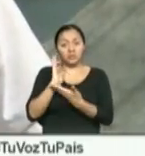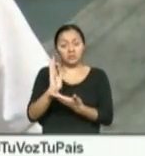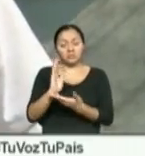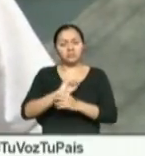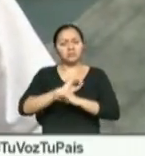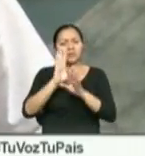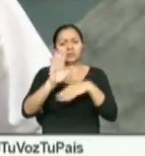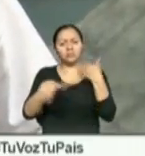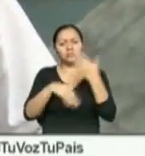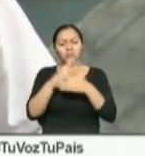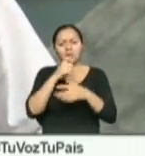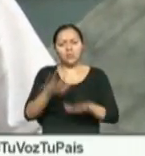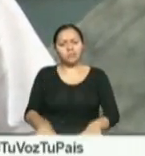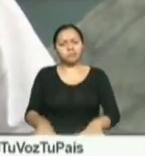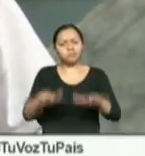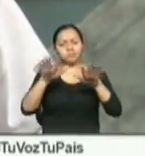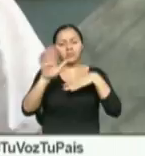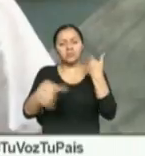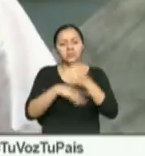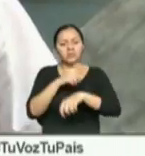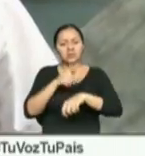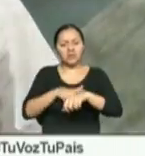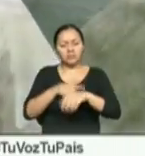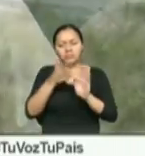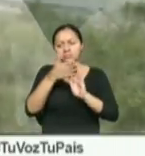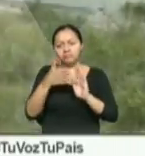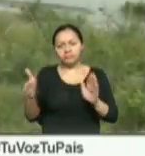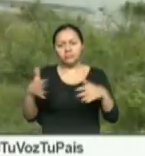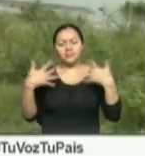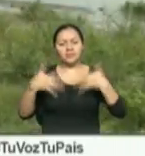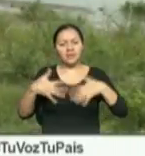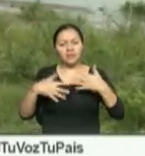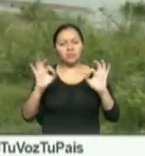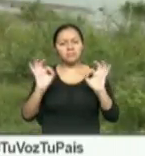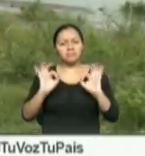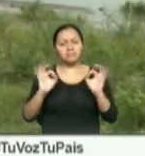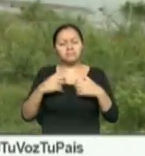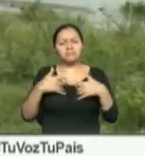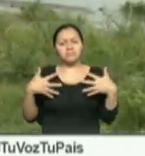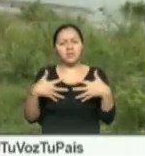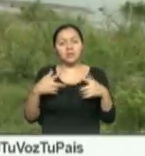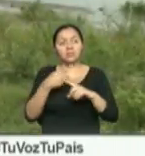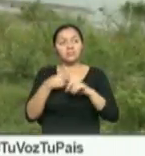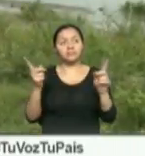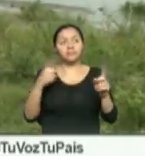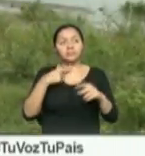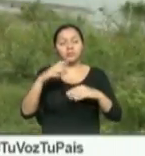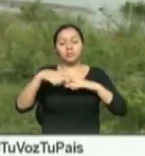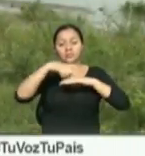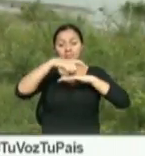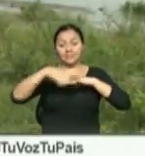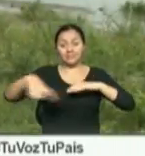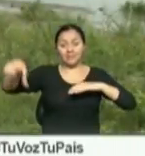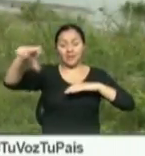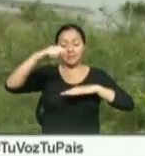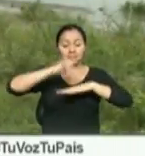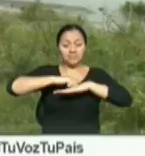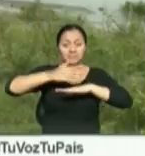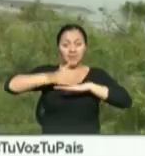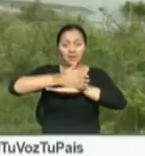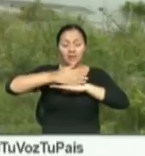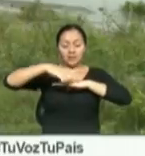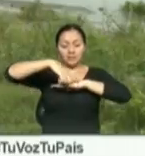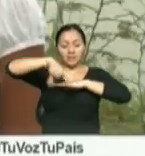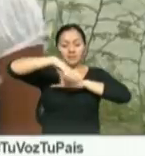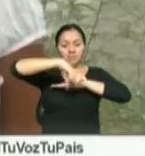chones, cómo se inundaba. Todo el tiempo, nerviosismo, venía el invierno. Sacamos unas pocas tablas y por qué dar de madera, nada más la casa. Y